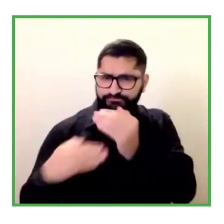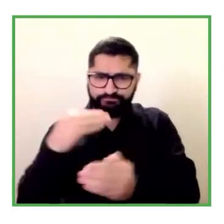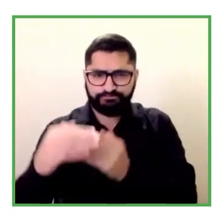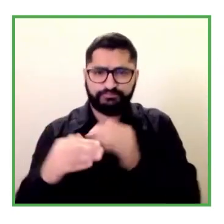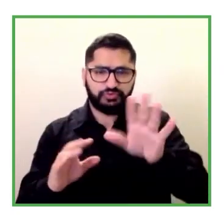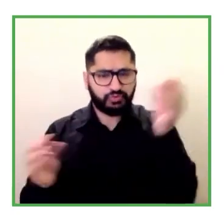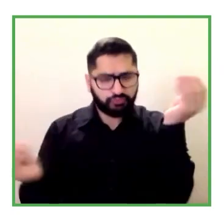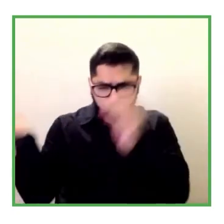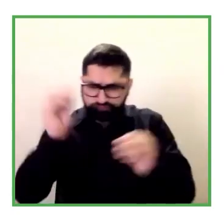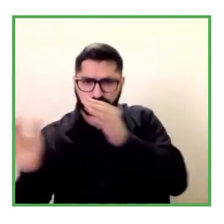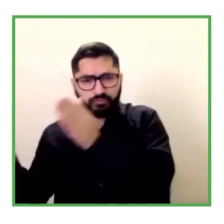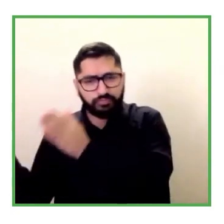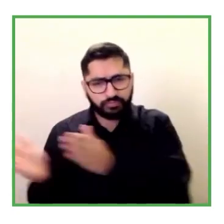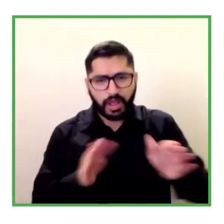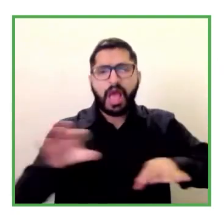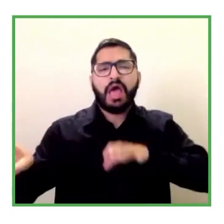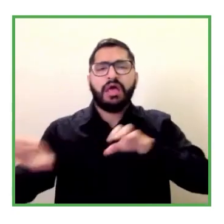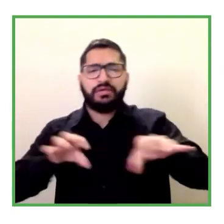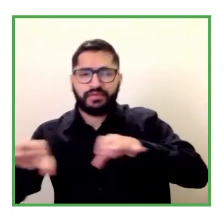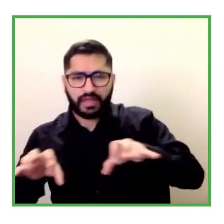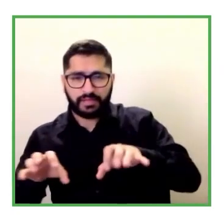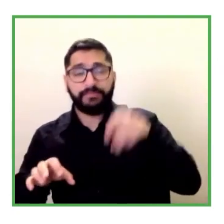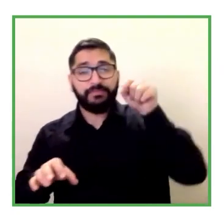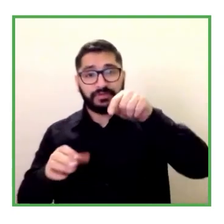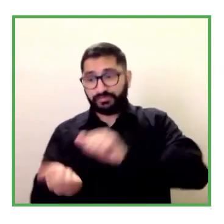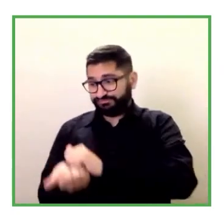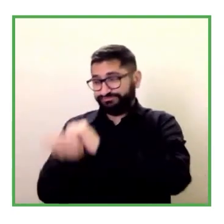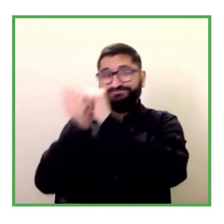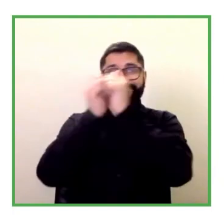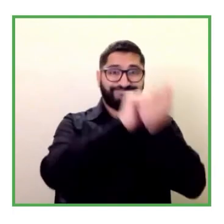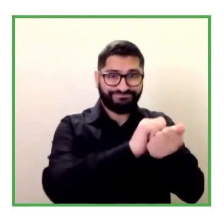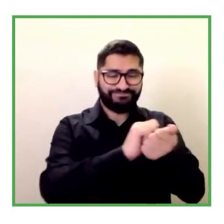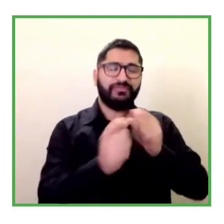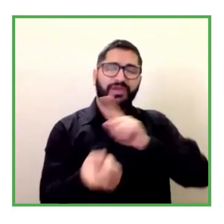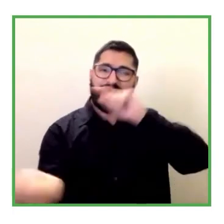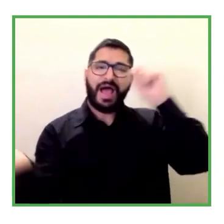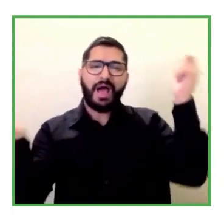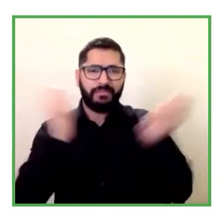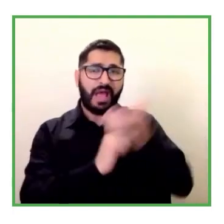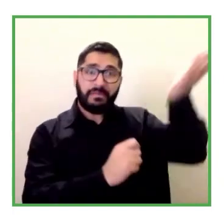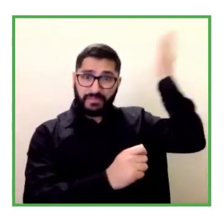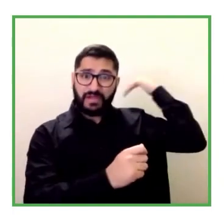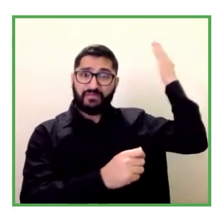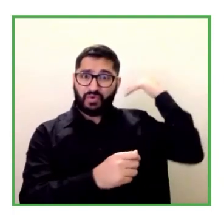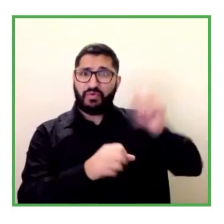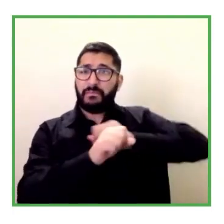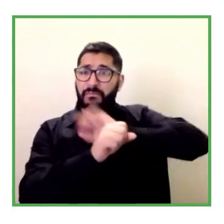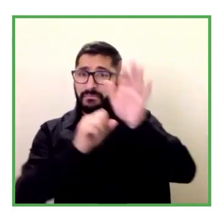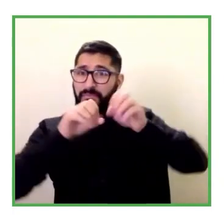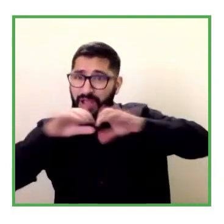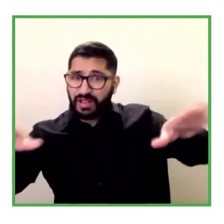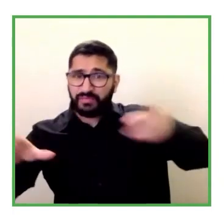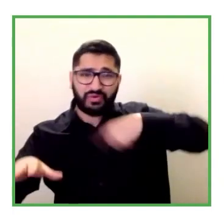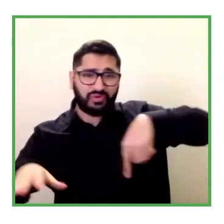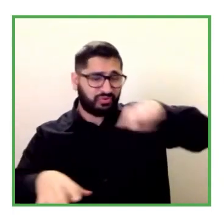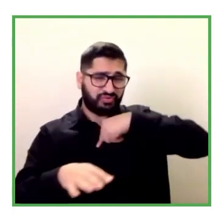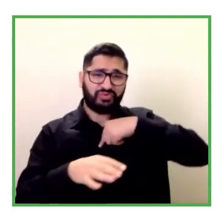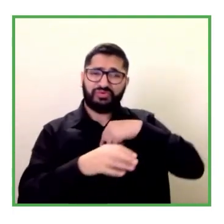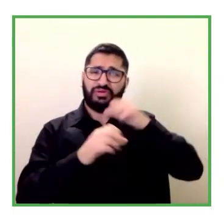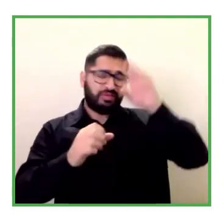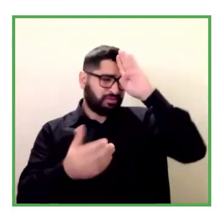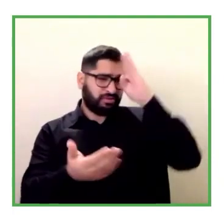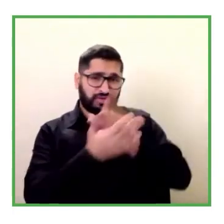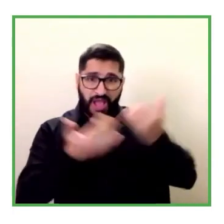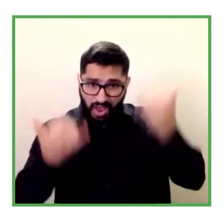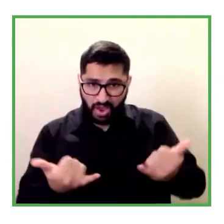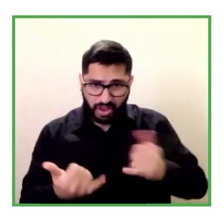sociedades van mutando las acciones que nosotros tomábamos pre-pandemia para poder desarrollar la inclusión hoy día son totalmente distintas y algunas incluso quedaron